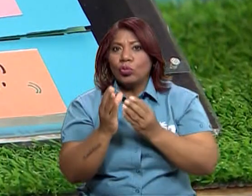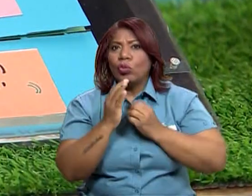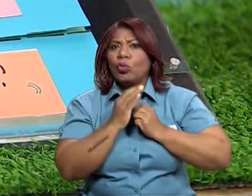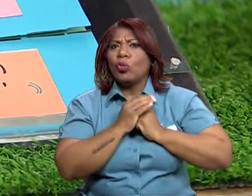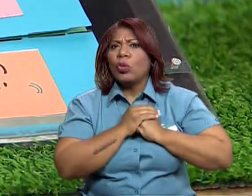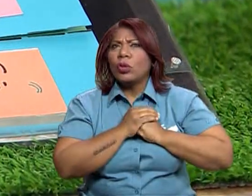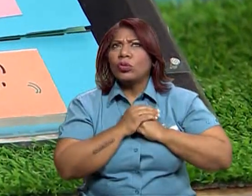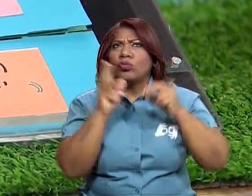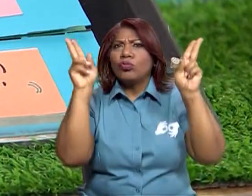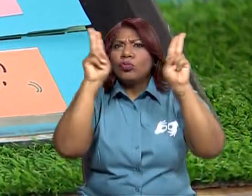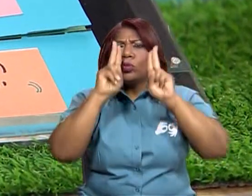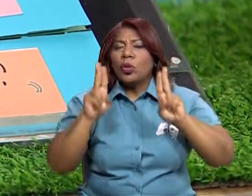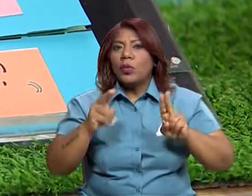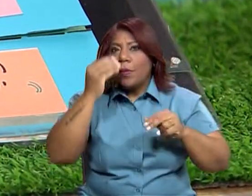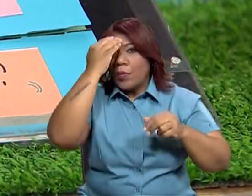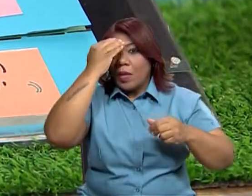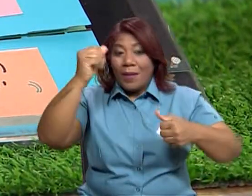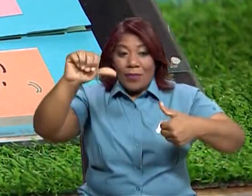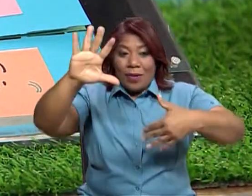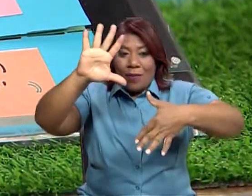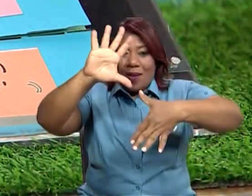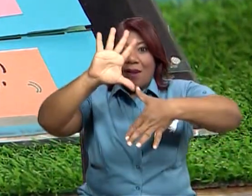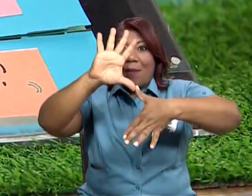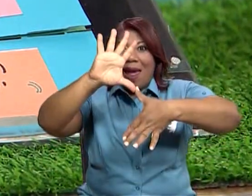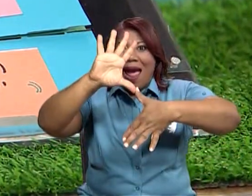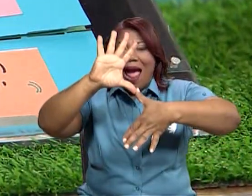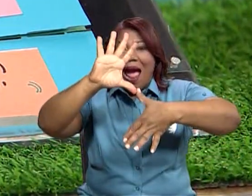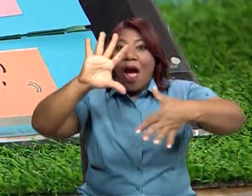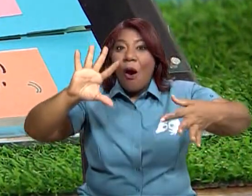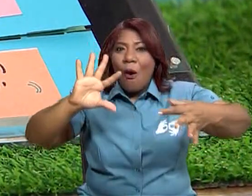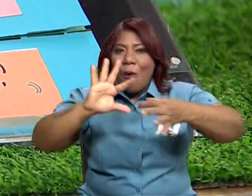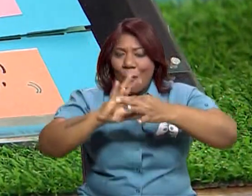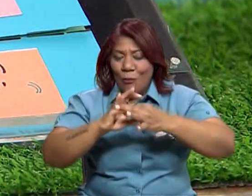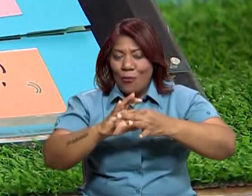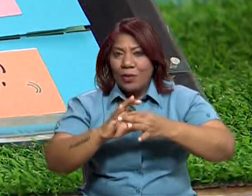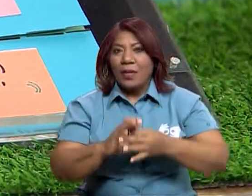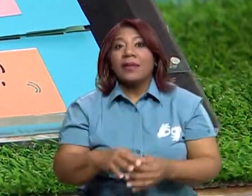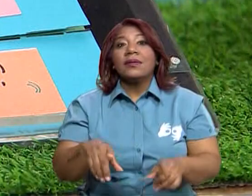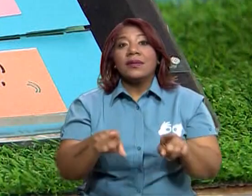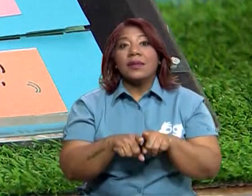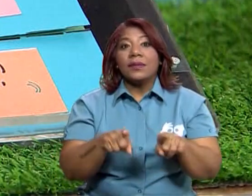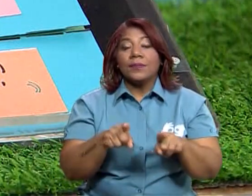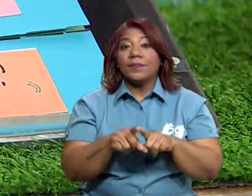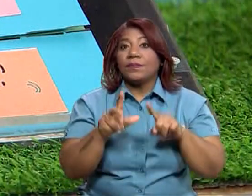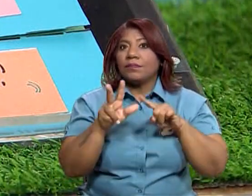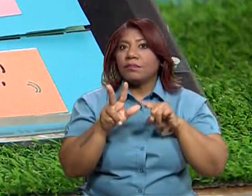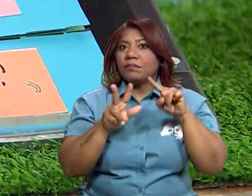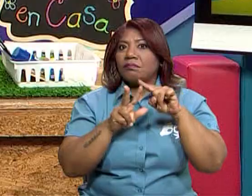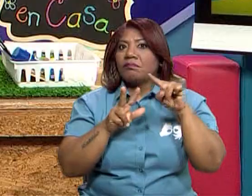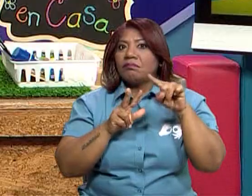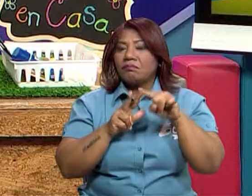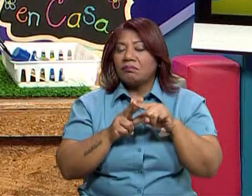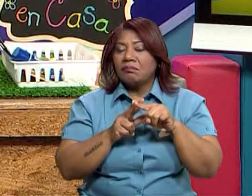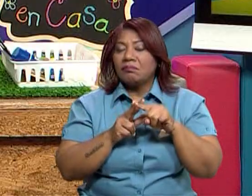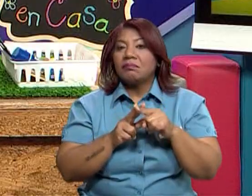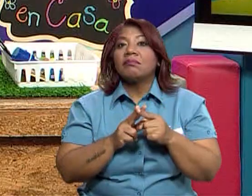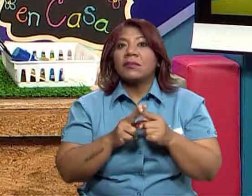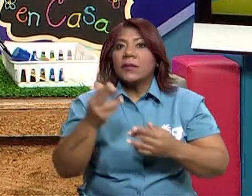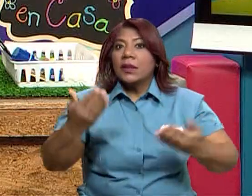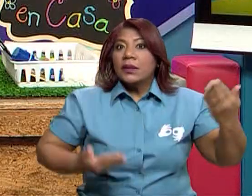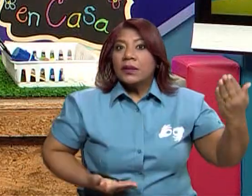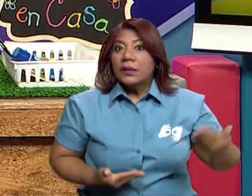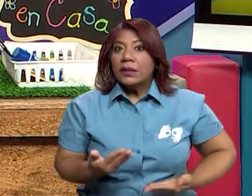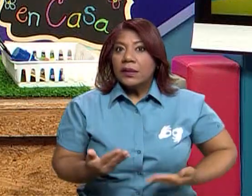Esa poesía tan hermosa y una letra espectacular y también cuáles serían esos beneficios de la ampliación del canal. Cuando lo